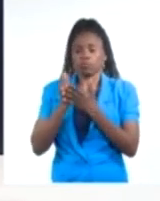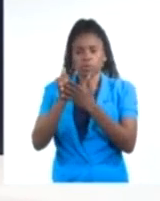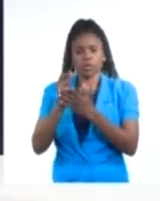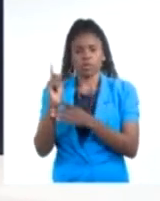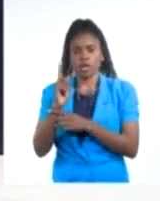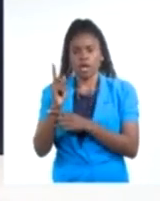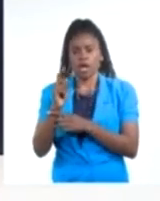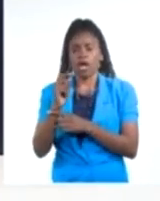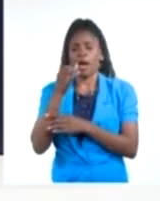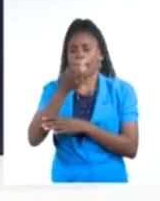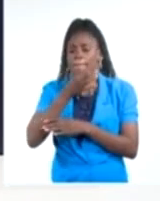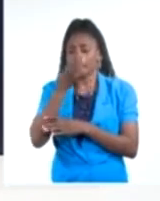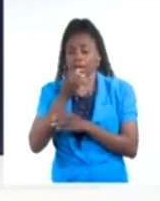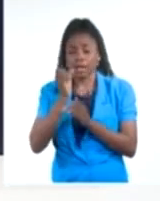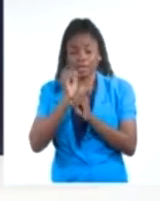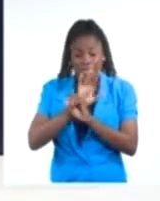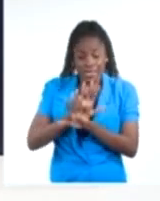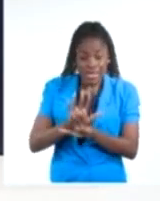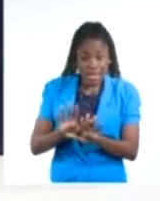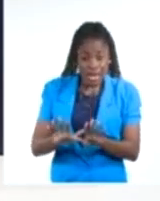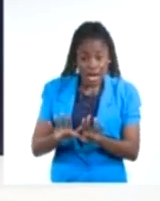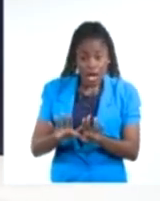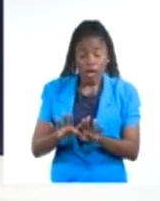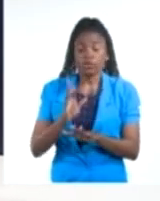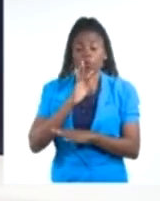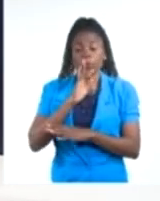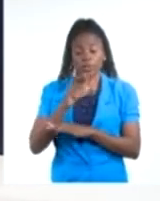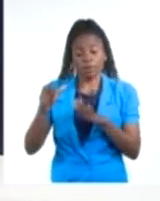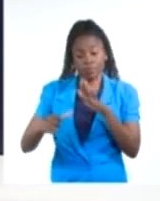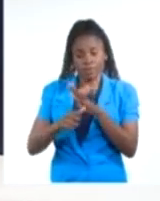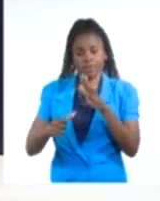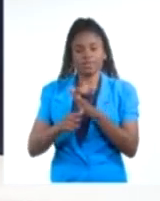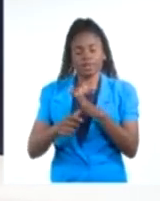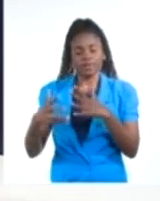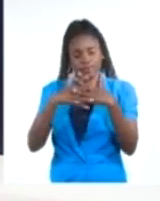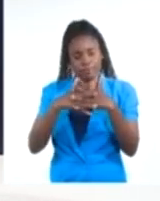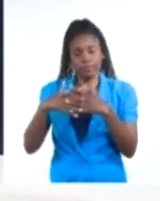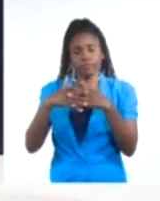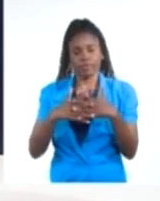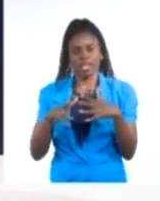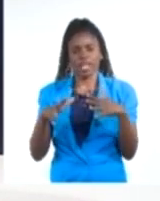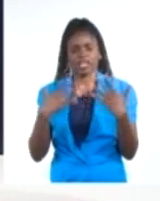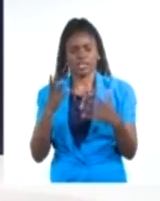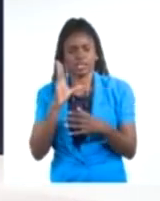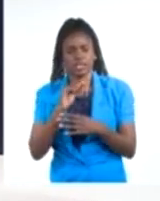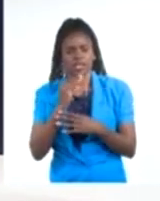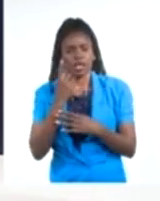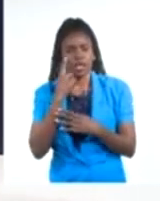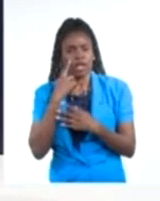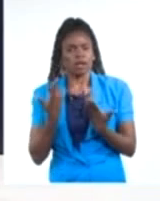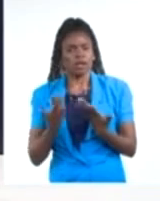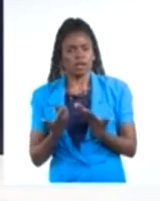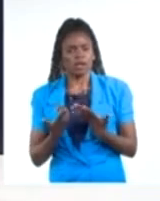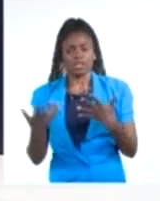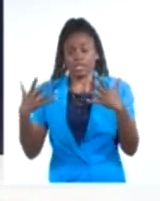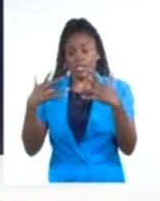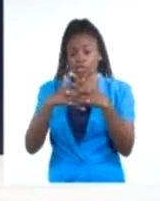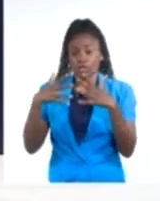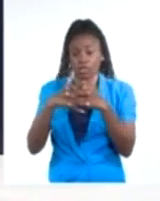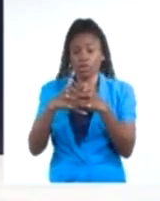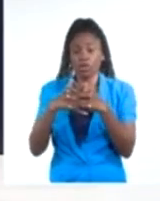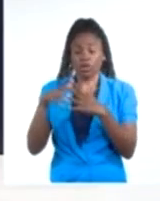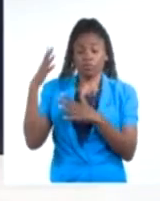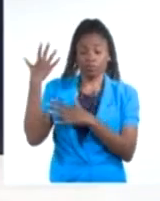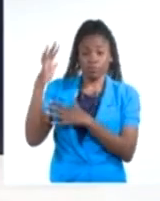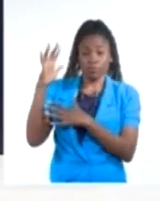a dejarle muy claro un mensaje al presidente Joe Biden, su visión de las relaciones internacionales,